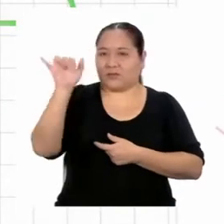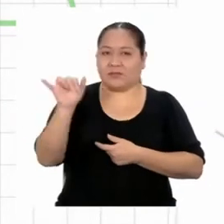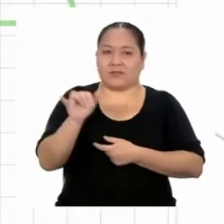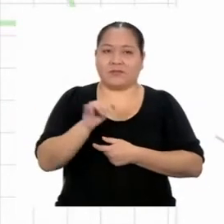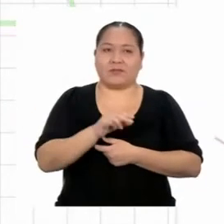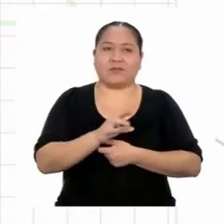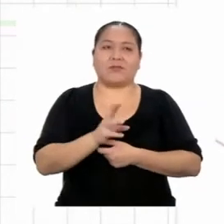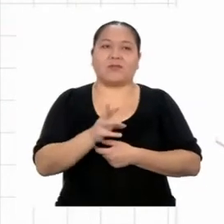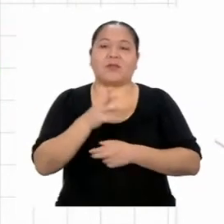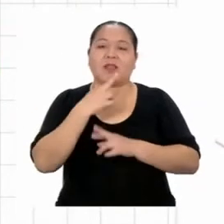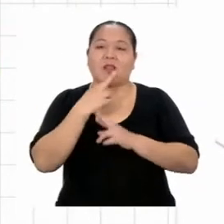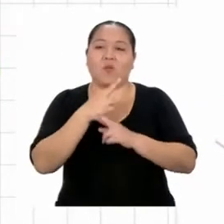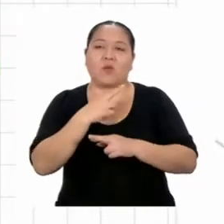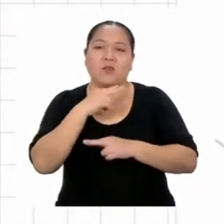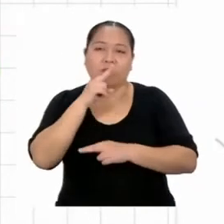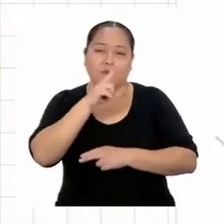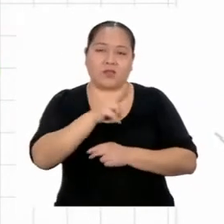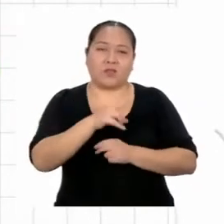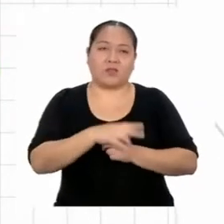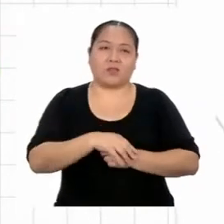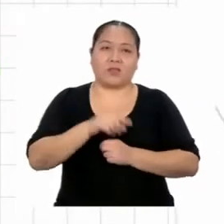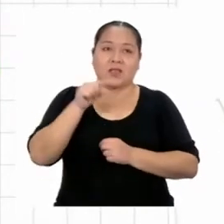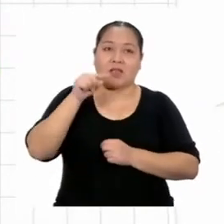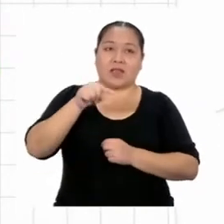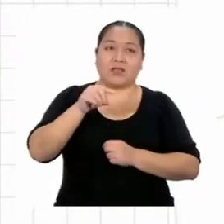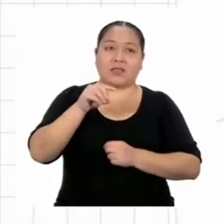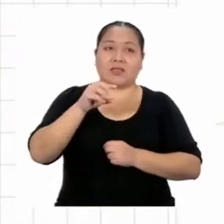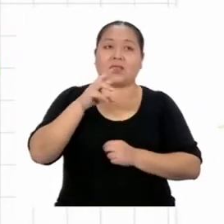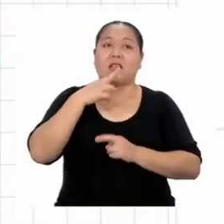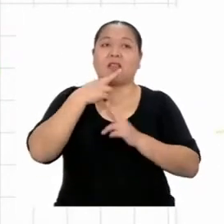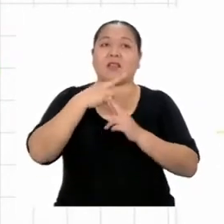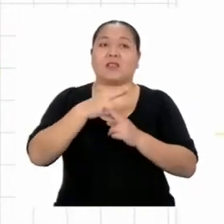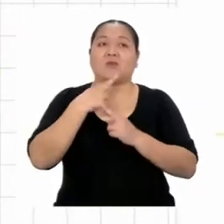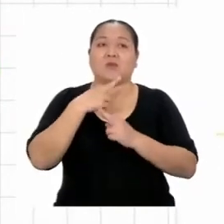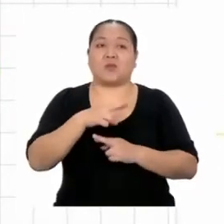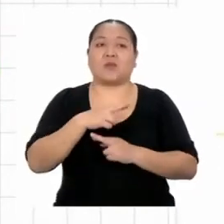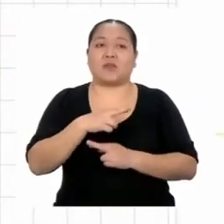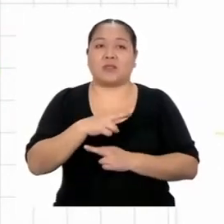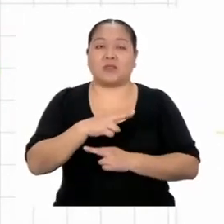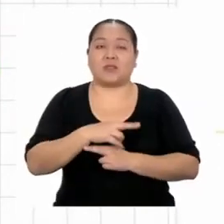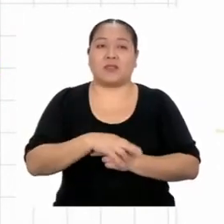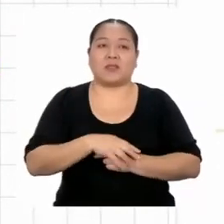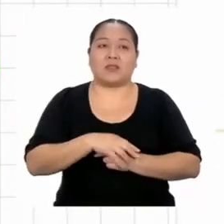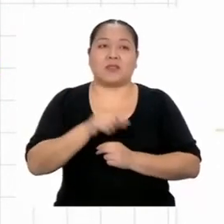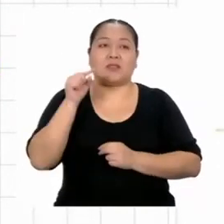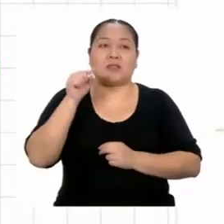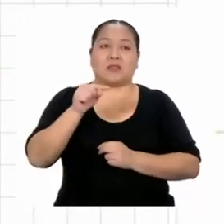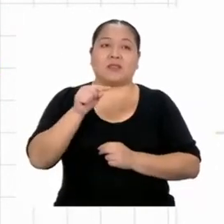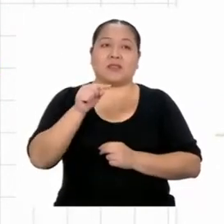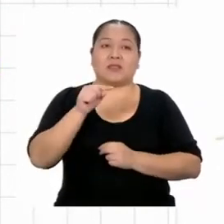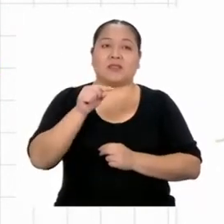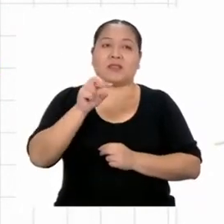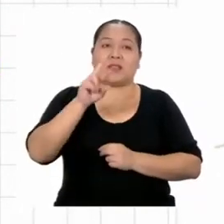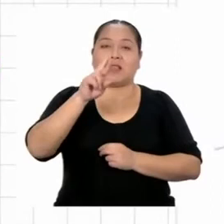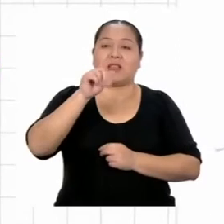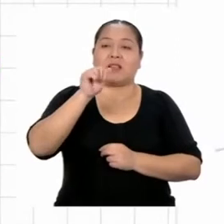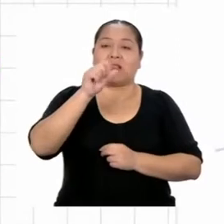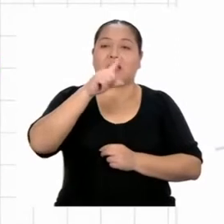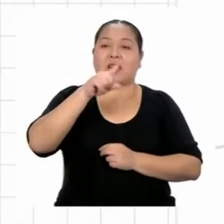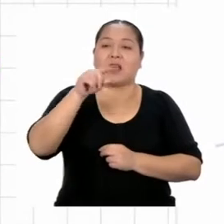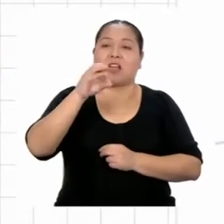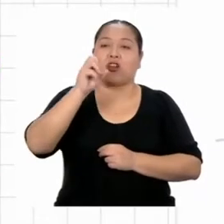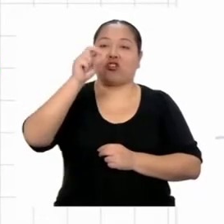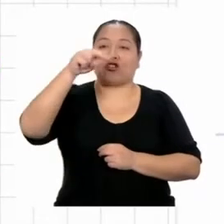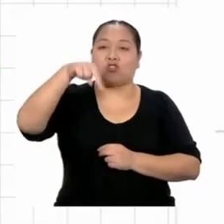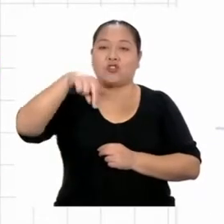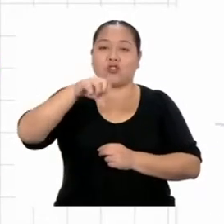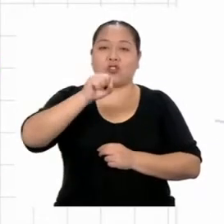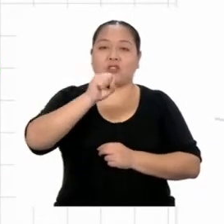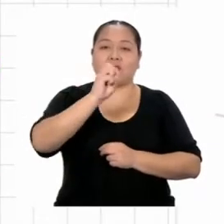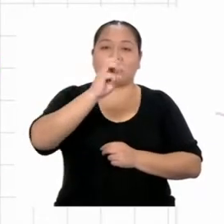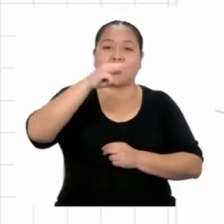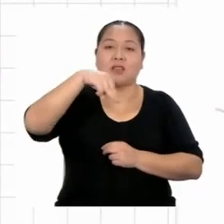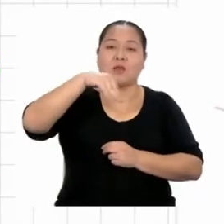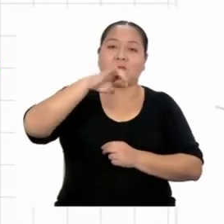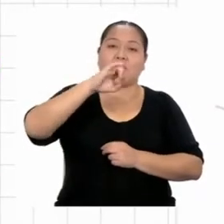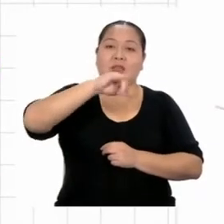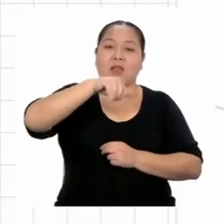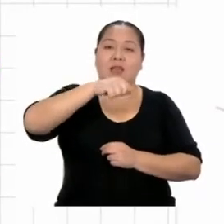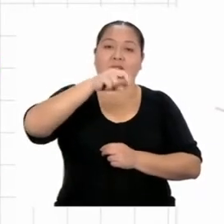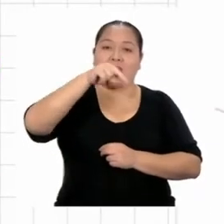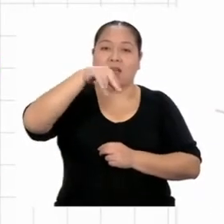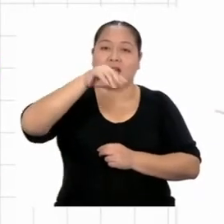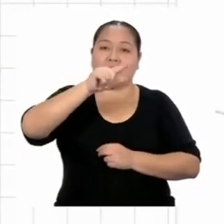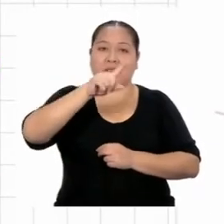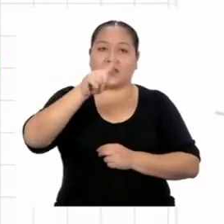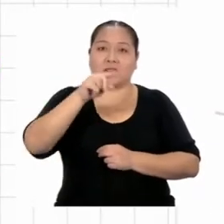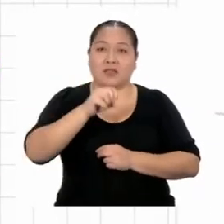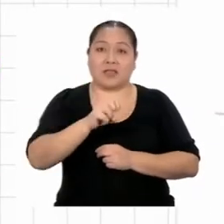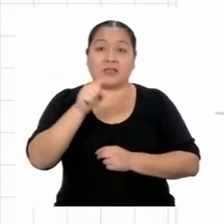Y a este cociente, o resultado de las divisiones, le llamamos razón de semejanza o escala. Si tienen